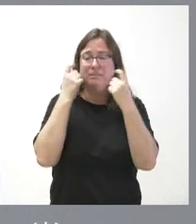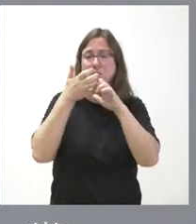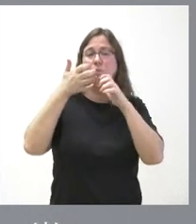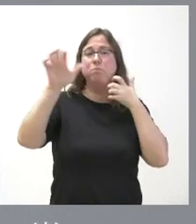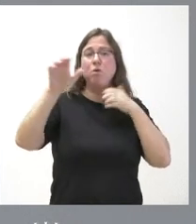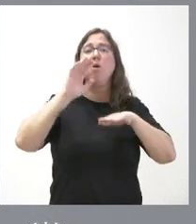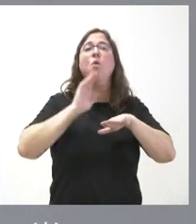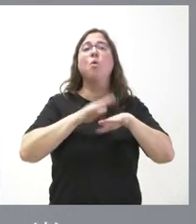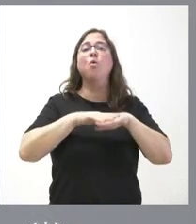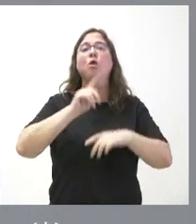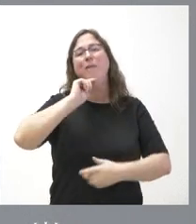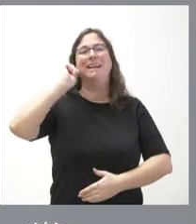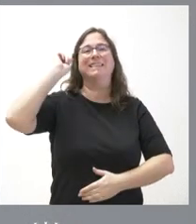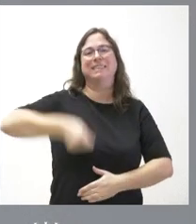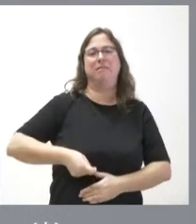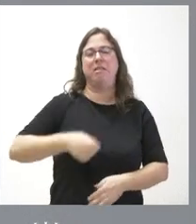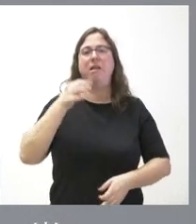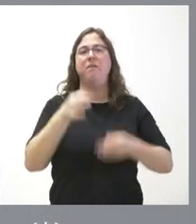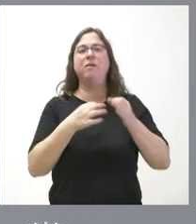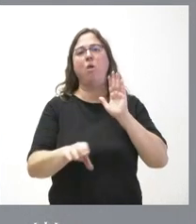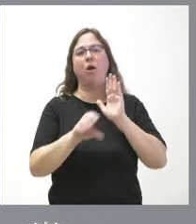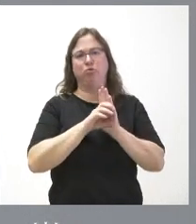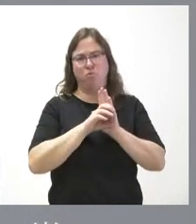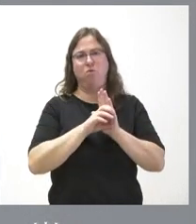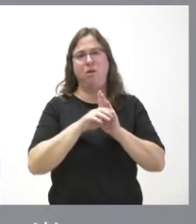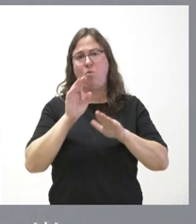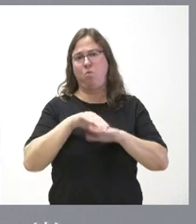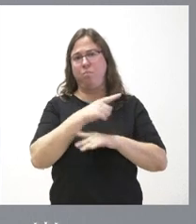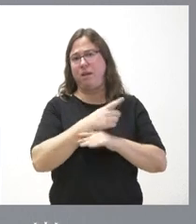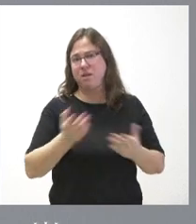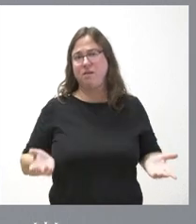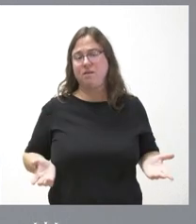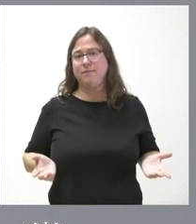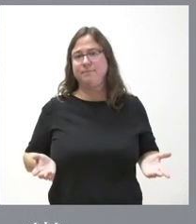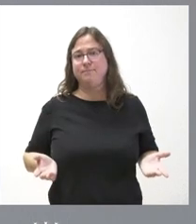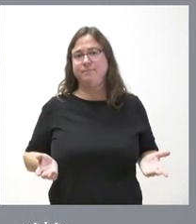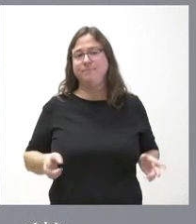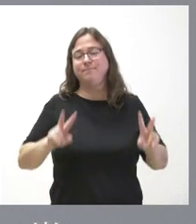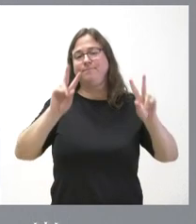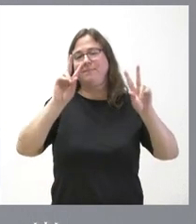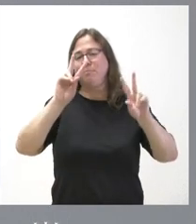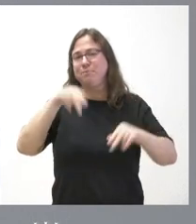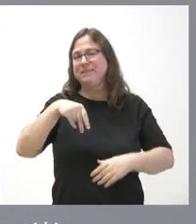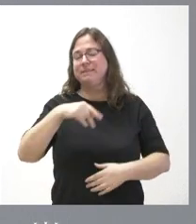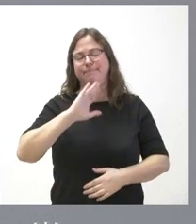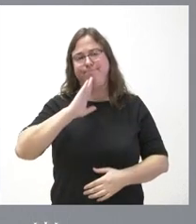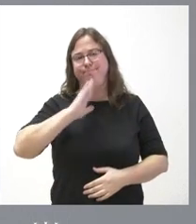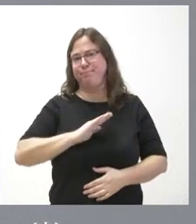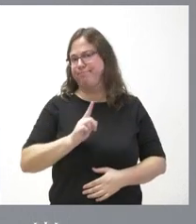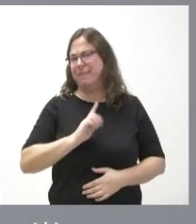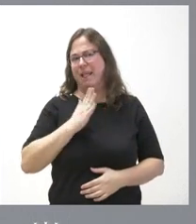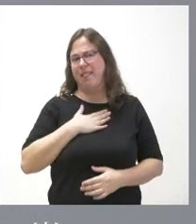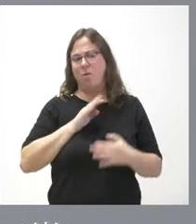fue una sentencia del Tribunal Constitucional. Por tanto, es básicamente impropio de